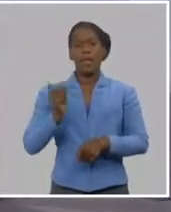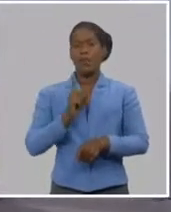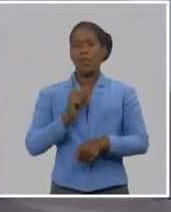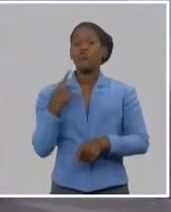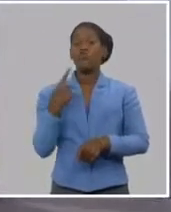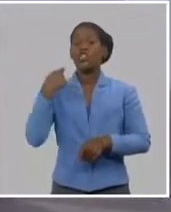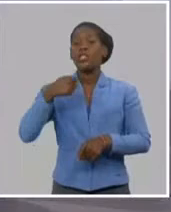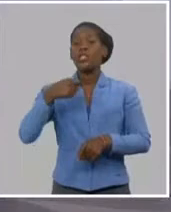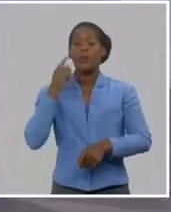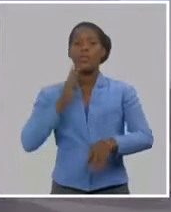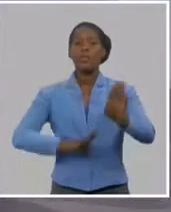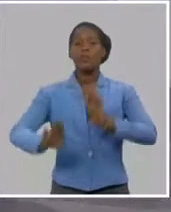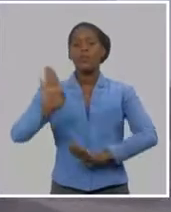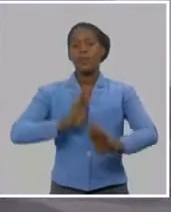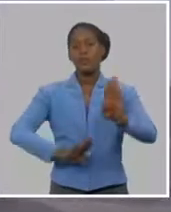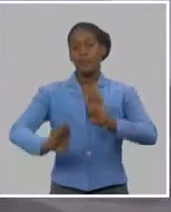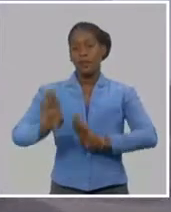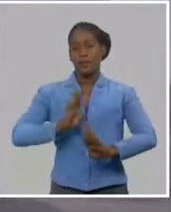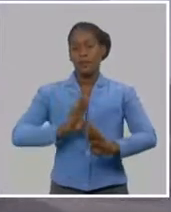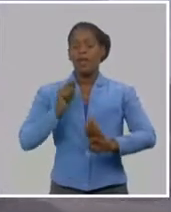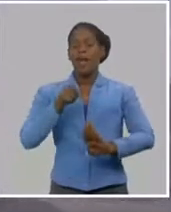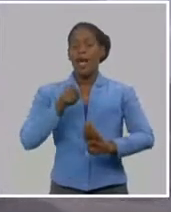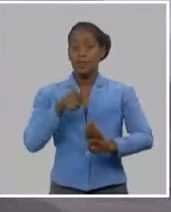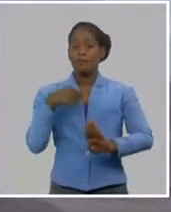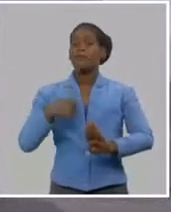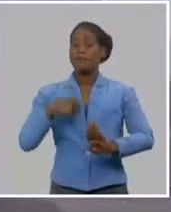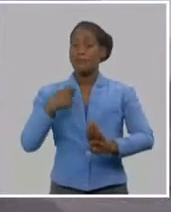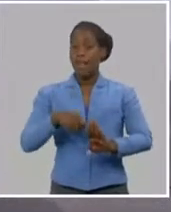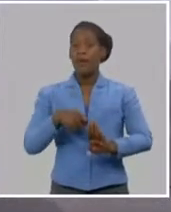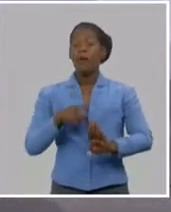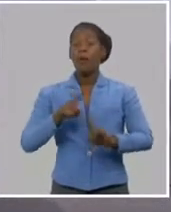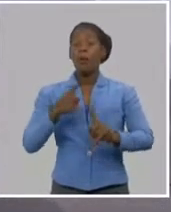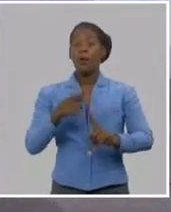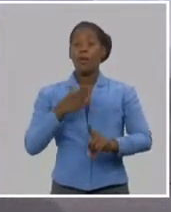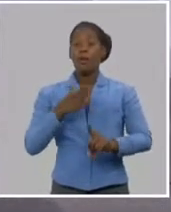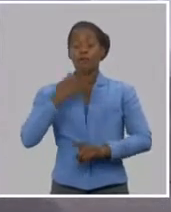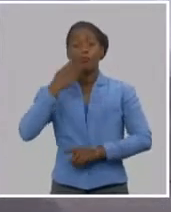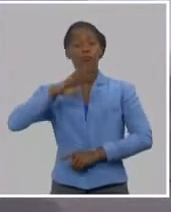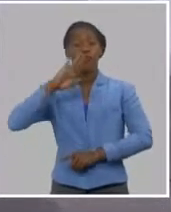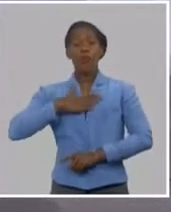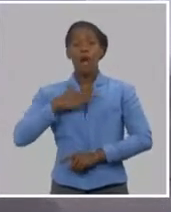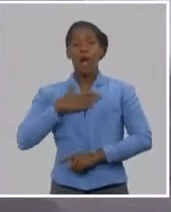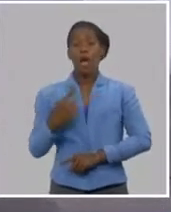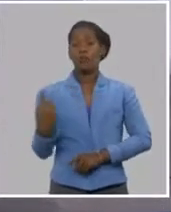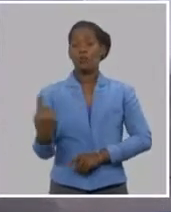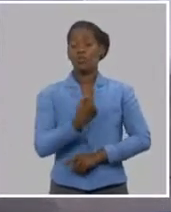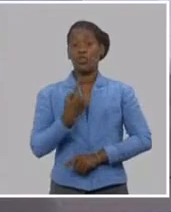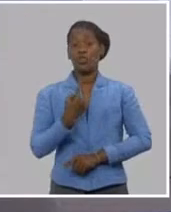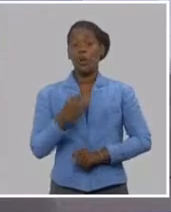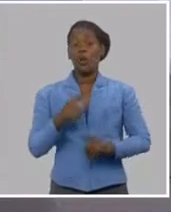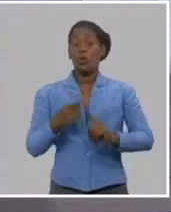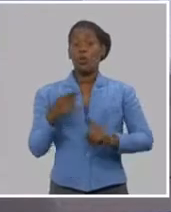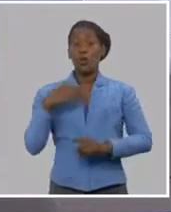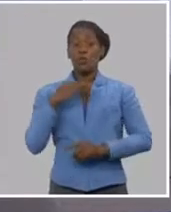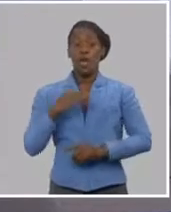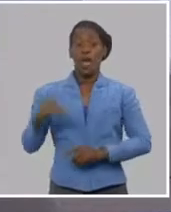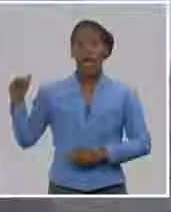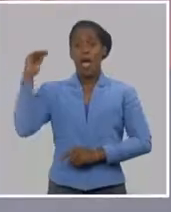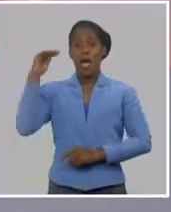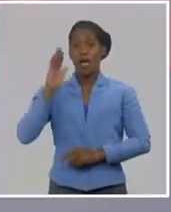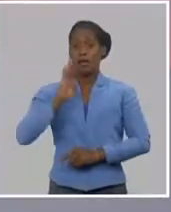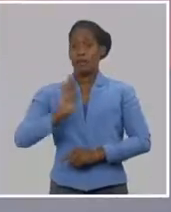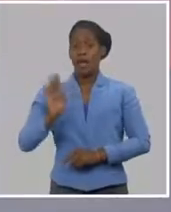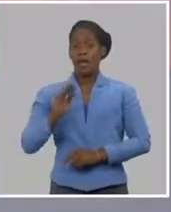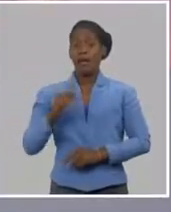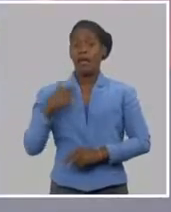lo defendamos y lo hagamos irreversible. De ahí que cada generación tenga como tarea comunicar lo que ha